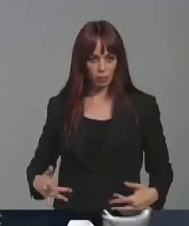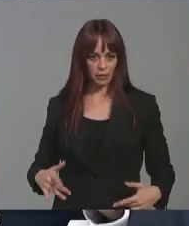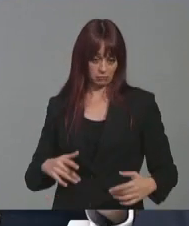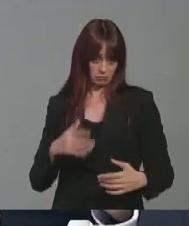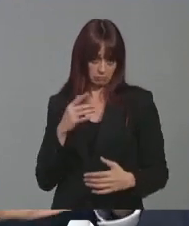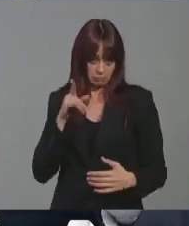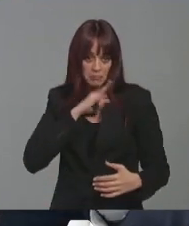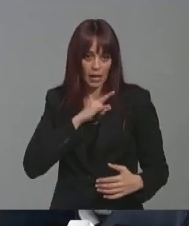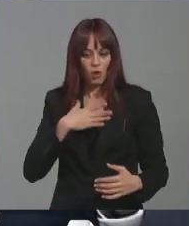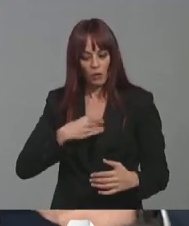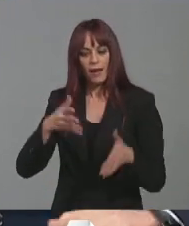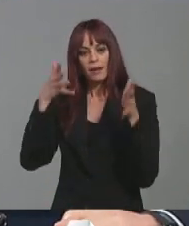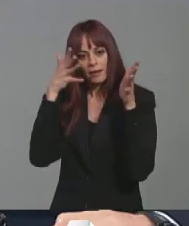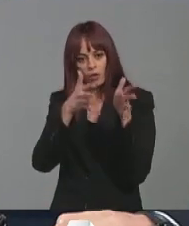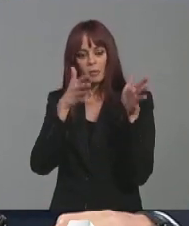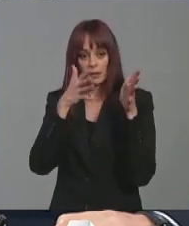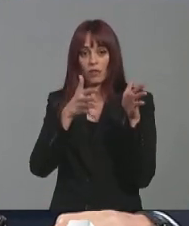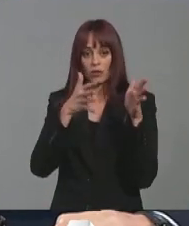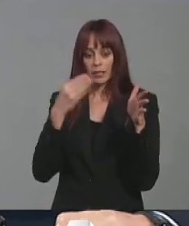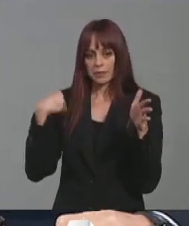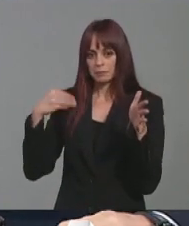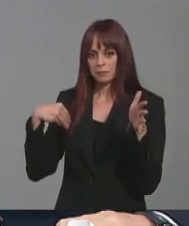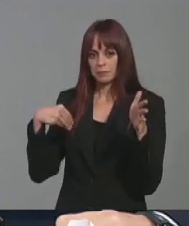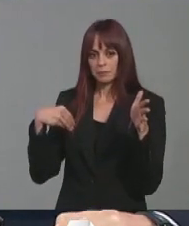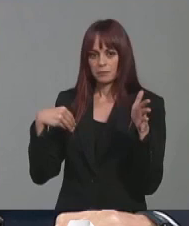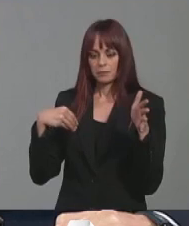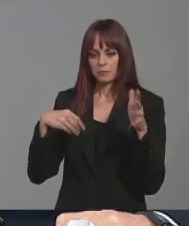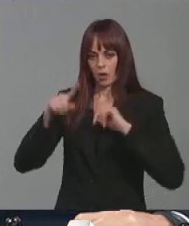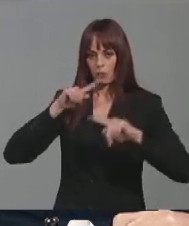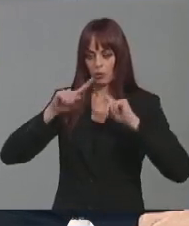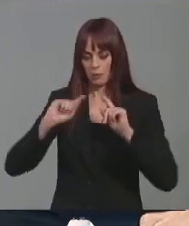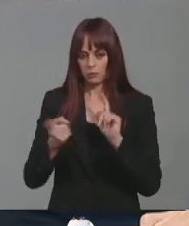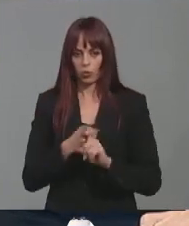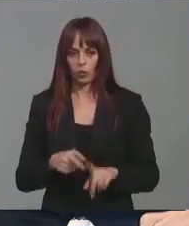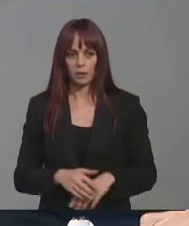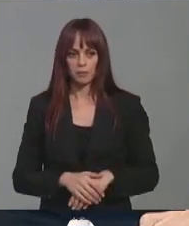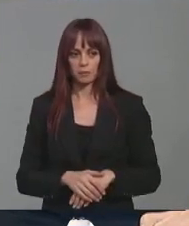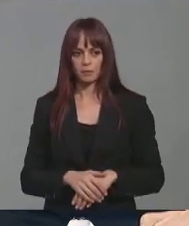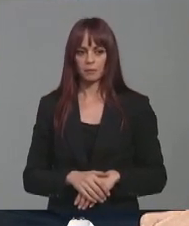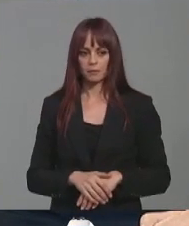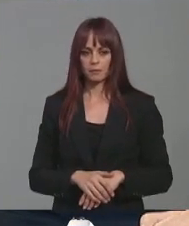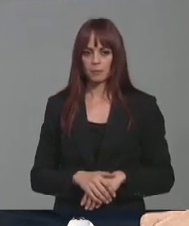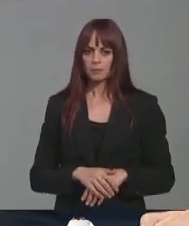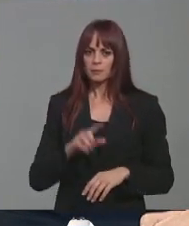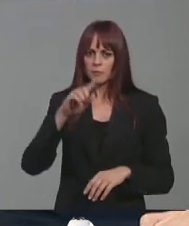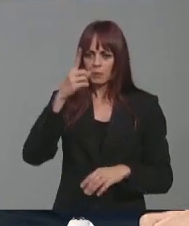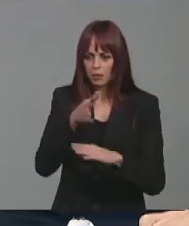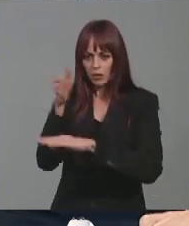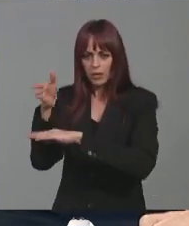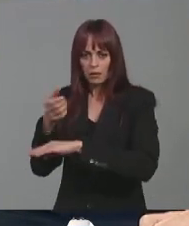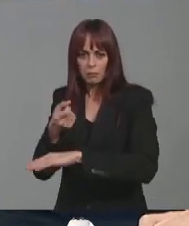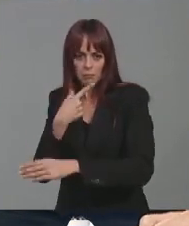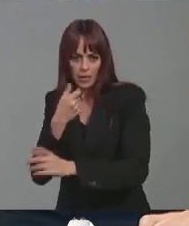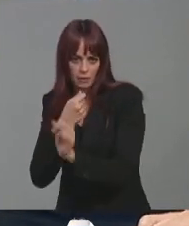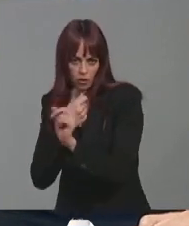terapias y una serie de recomendaciones que les haga abordar este problema. Sin necesidad de acudir en primer lugar a esos medicamentos